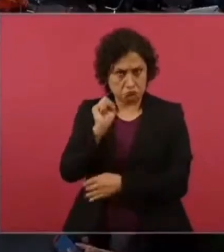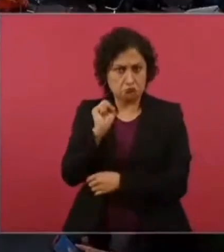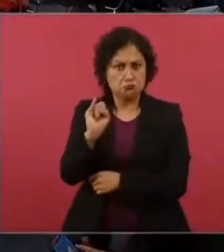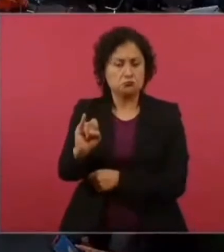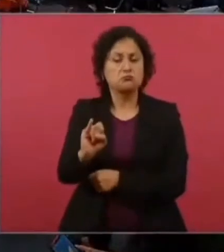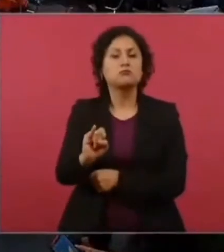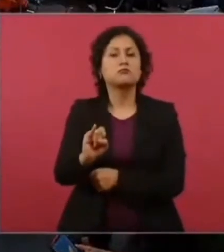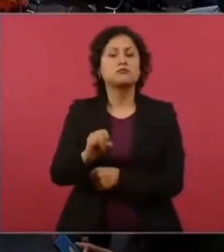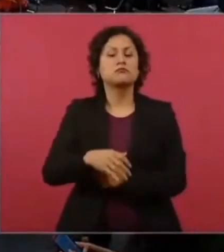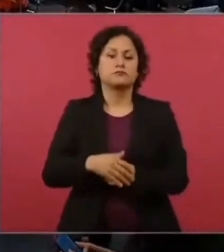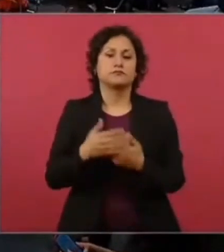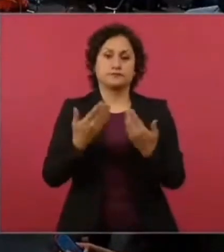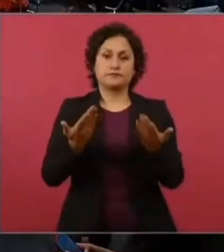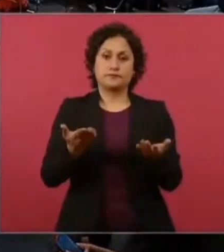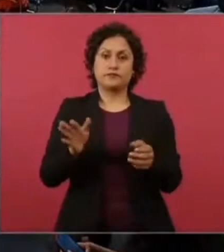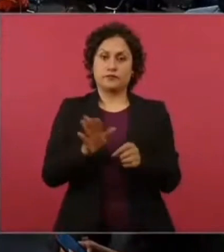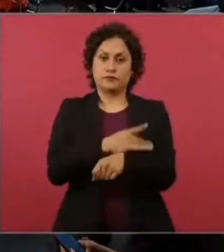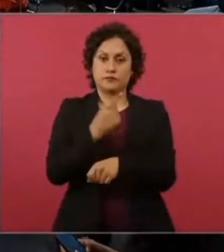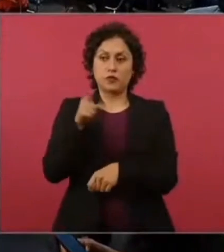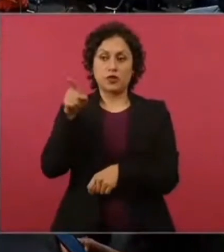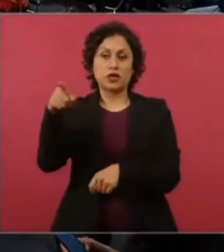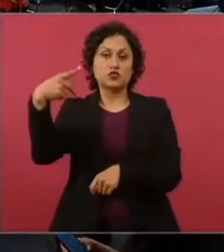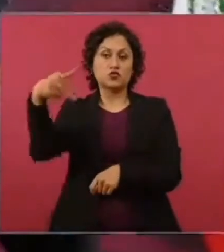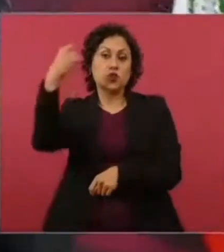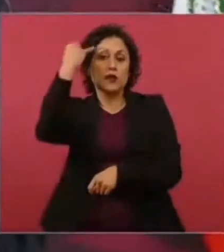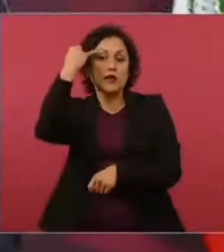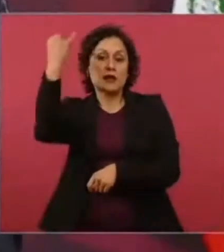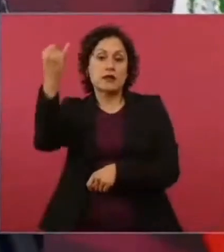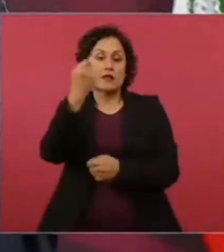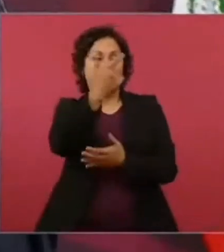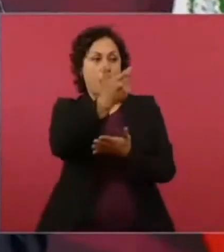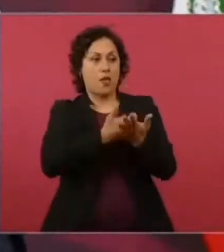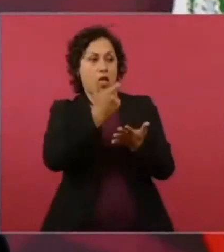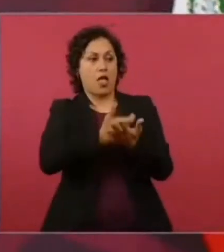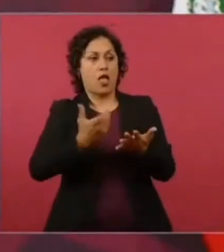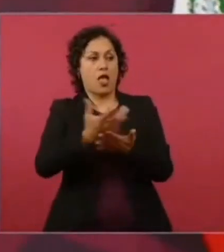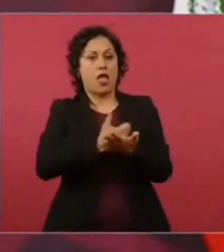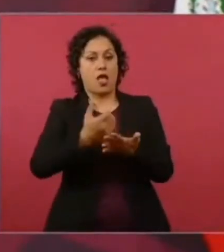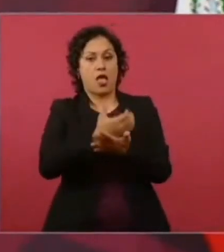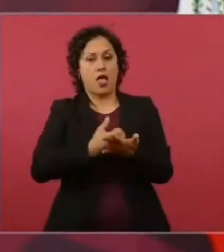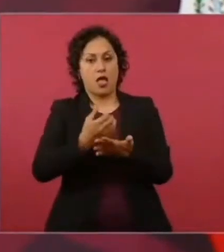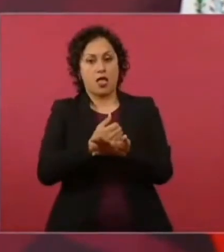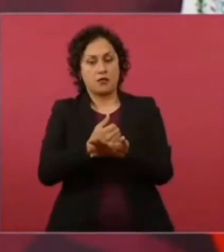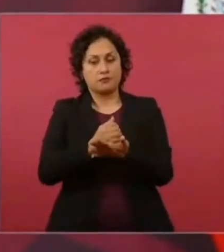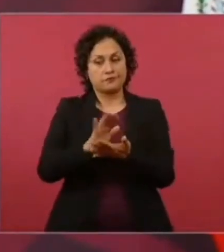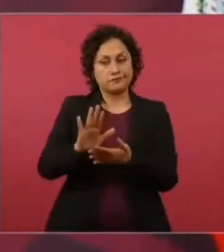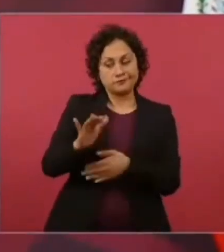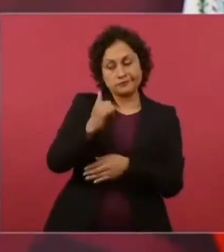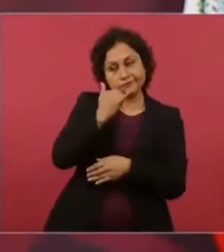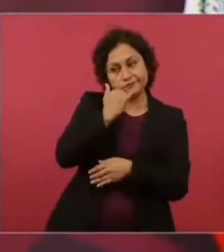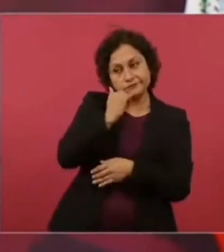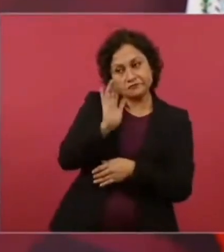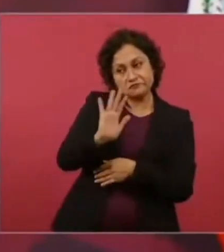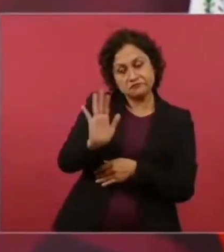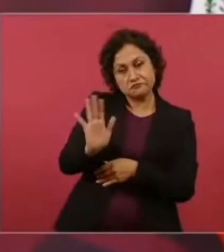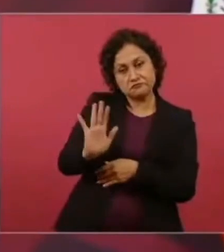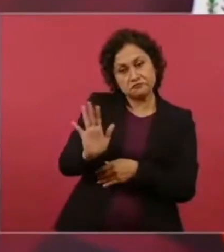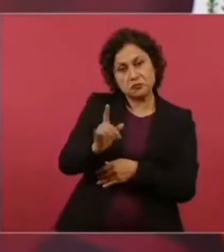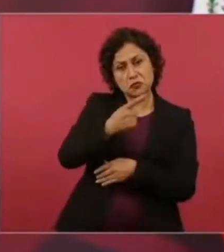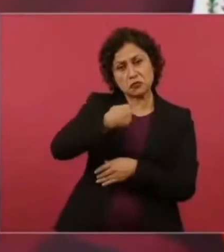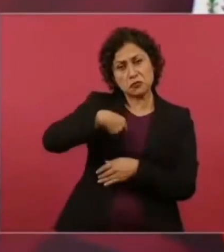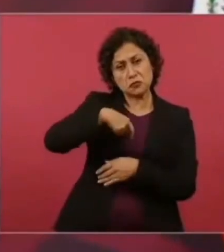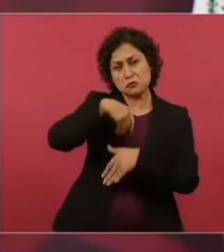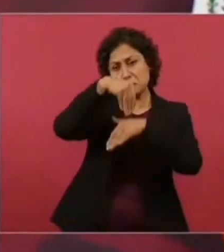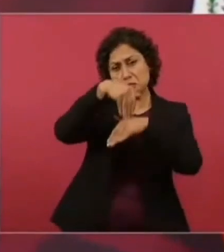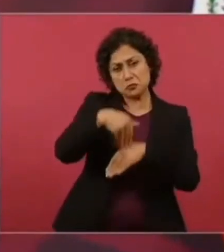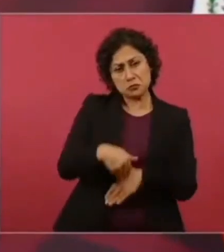En el que sí paguen cotas. Y nosotros queremos cumplir con lo que dice el